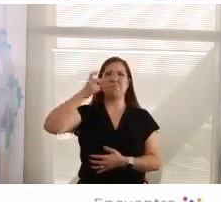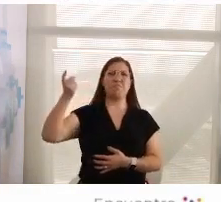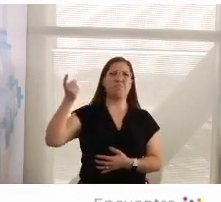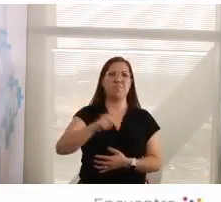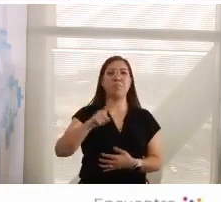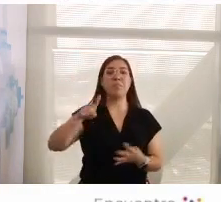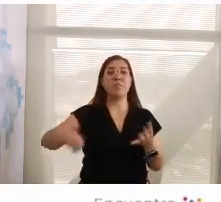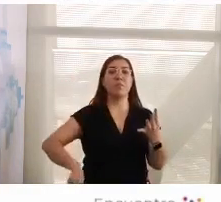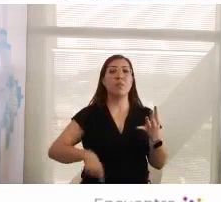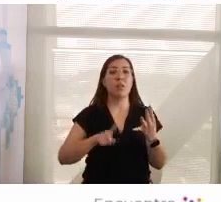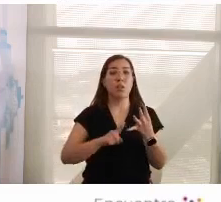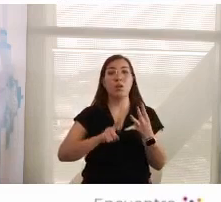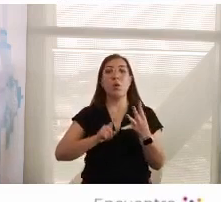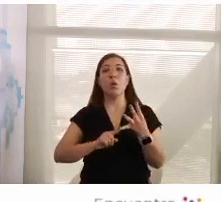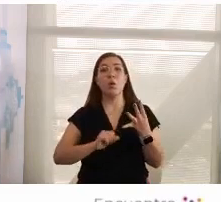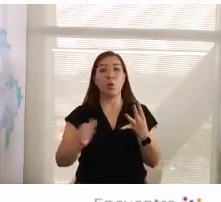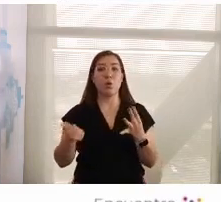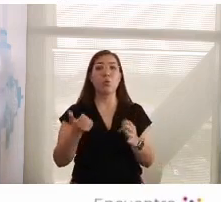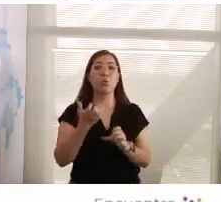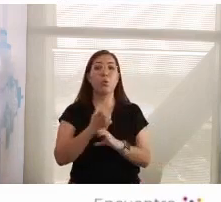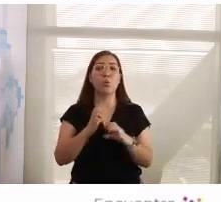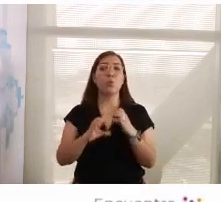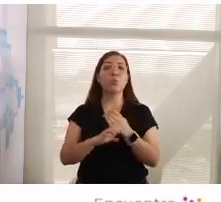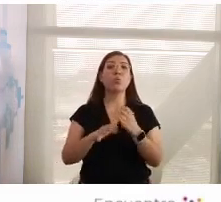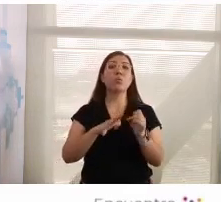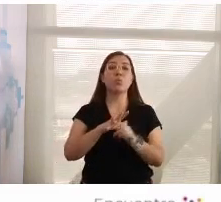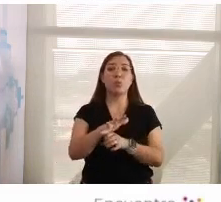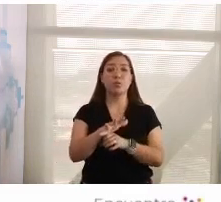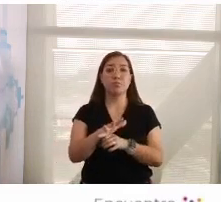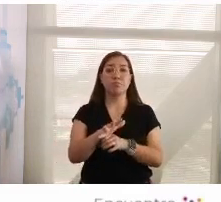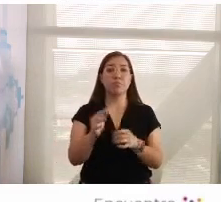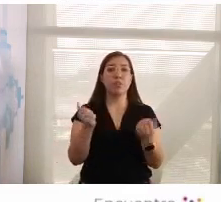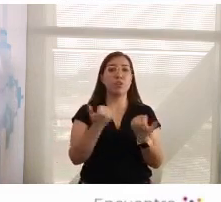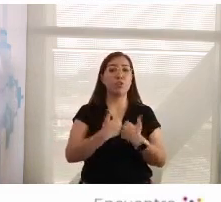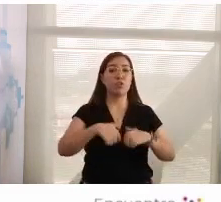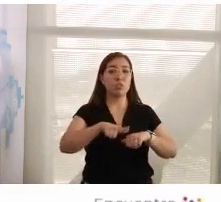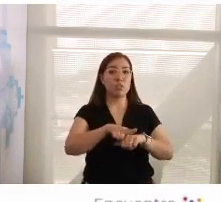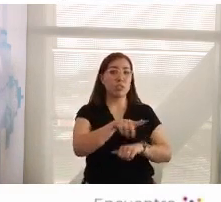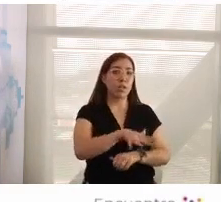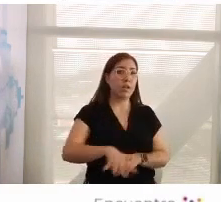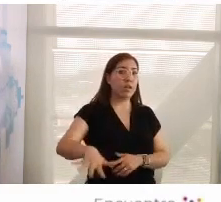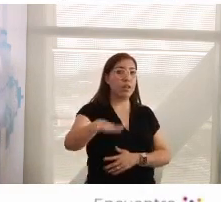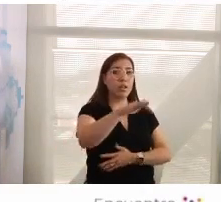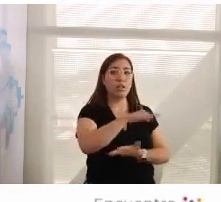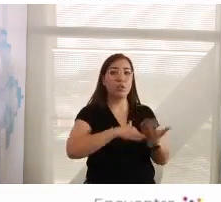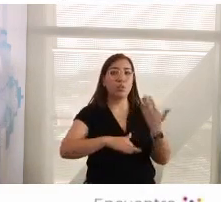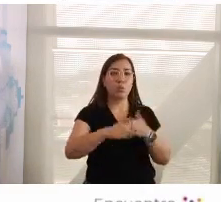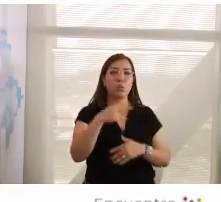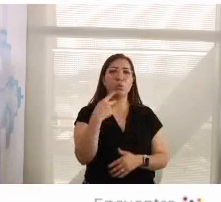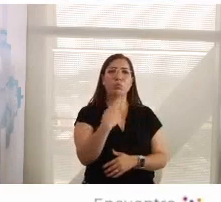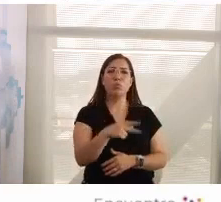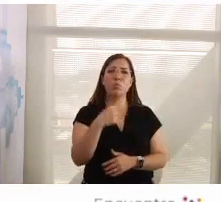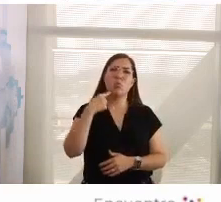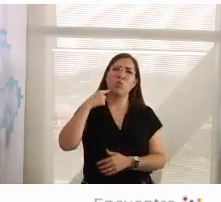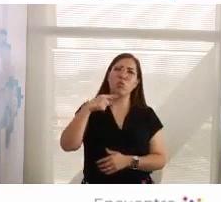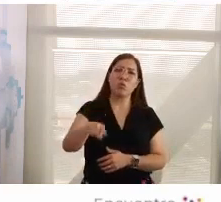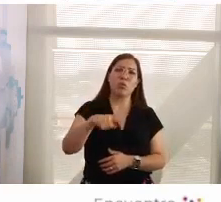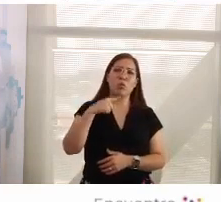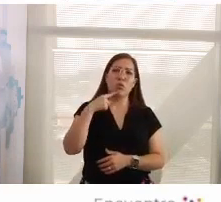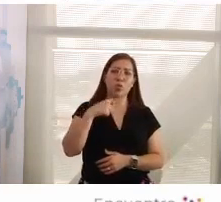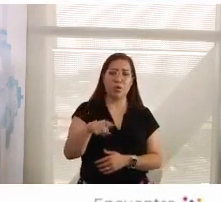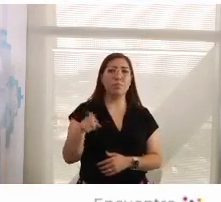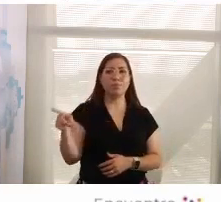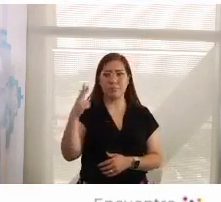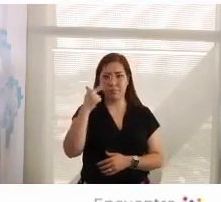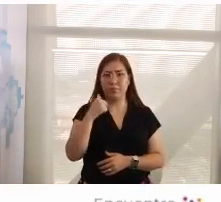crítico de la infraestructura democrática es la sociedad civil. sus reclamos y lo que muy bien dijo